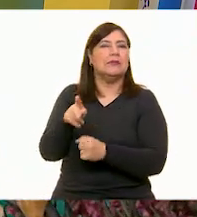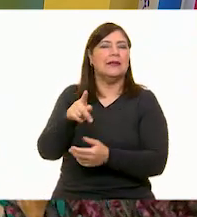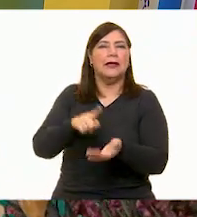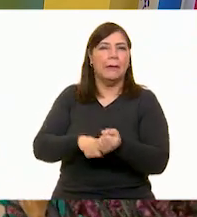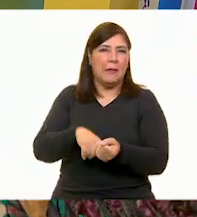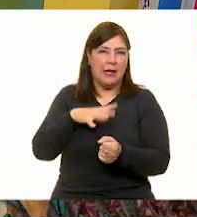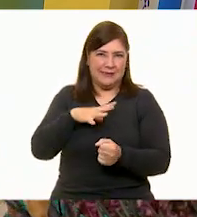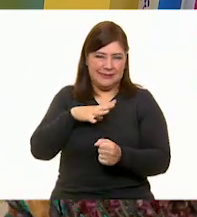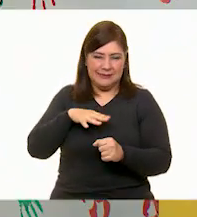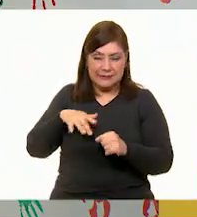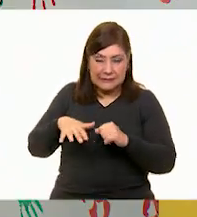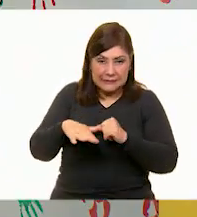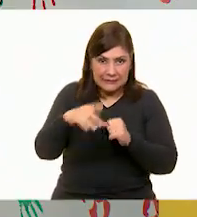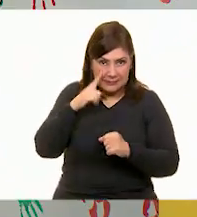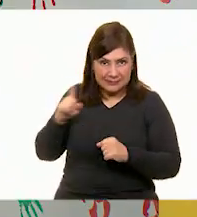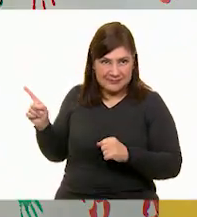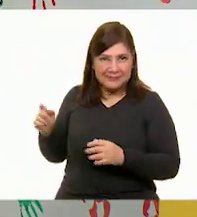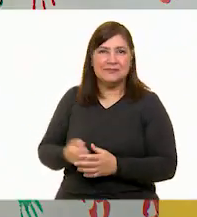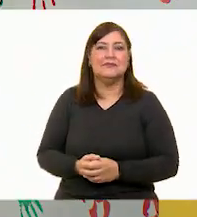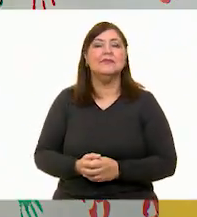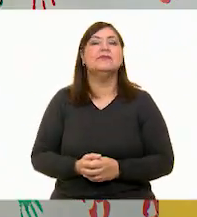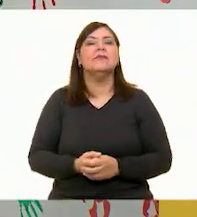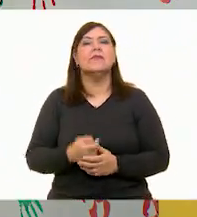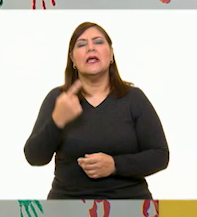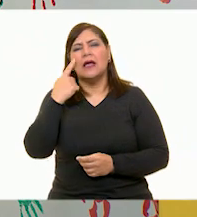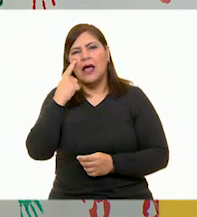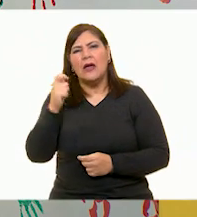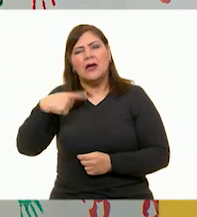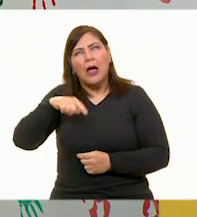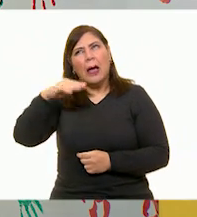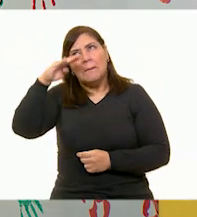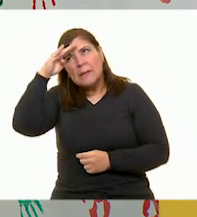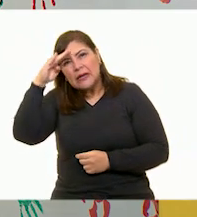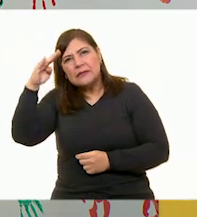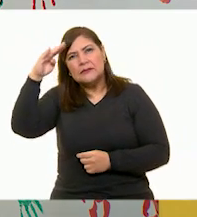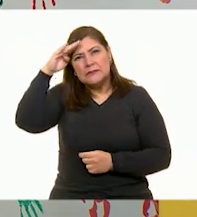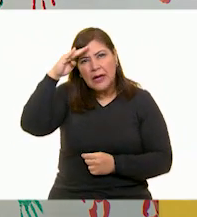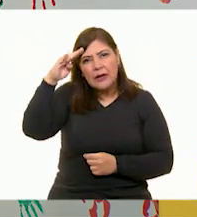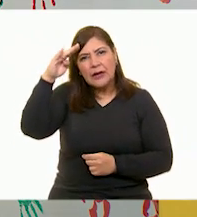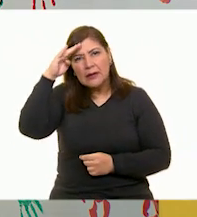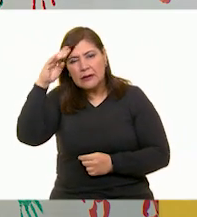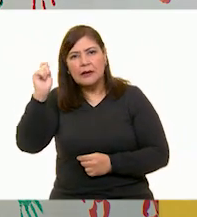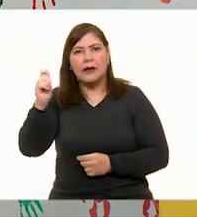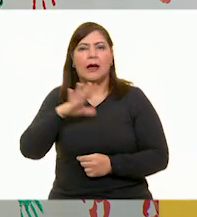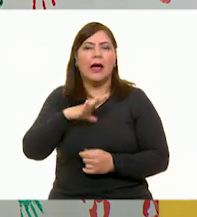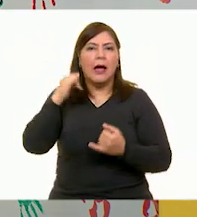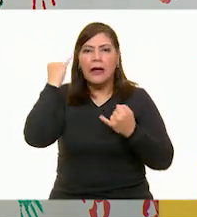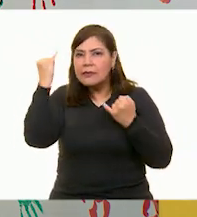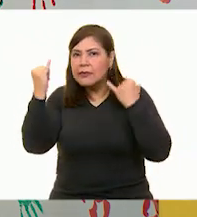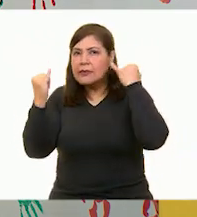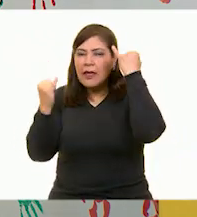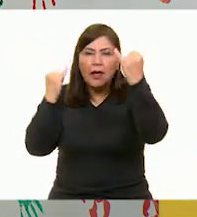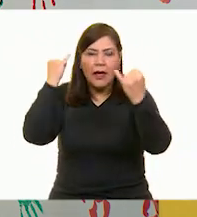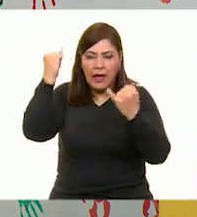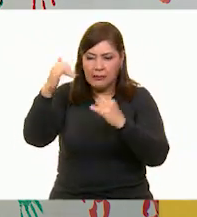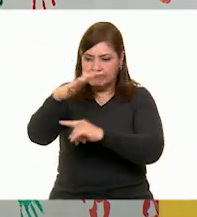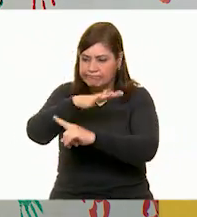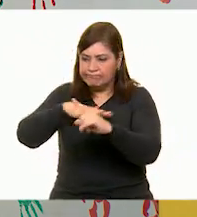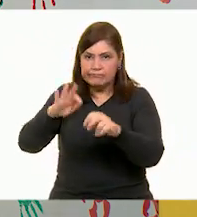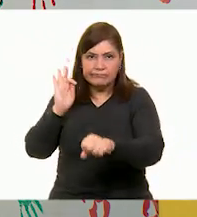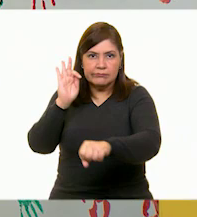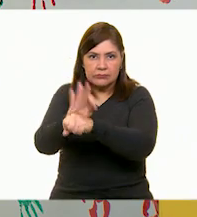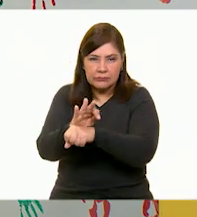susto! Pero bueno, Erick, ¿saben qué? Que con tantas reflexiones, información e ideas a favor del medio ambiente pues